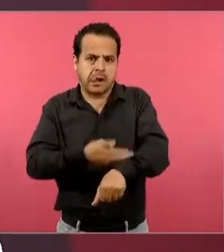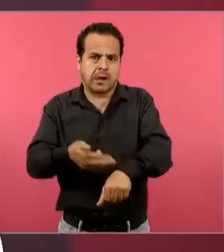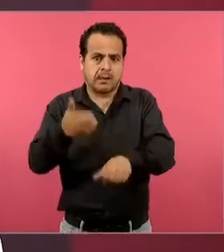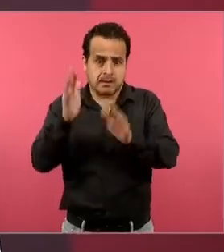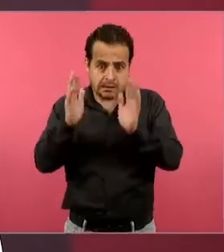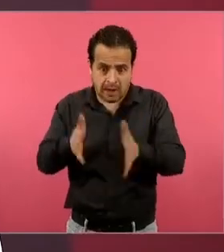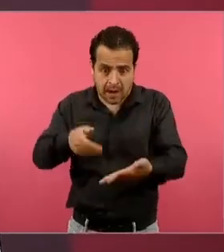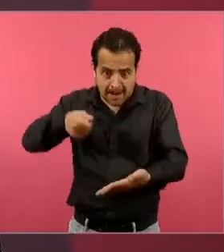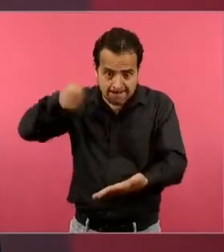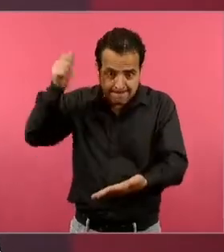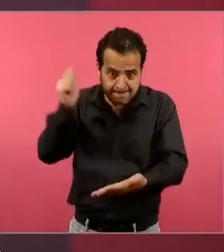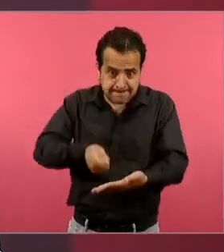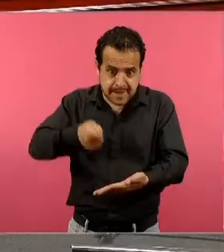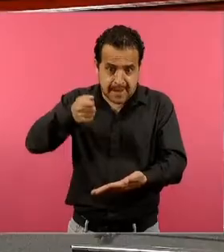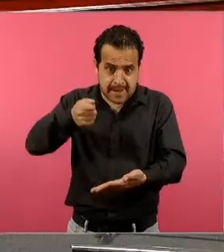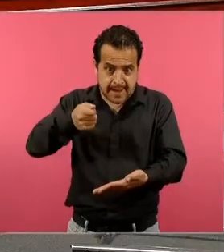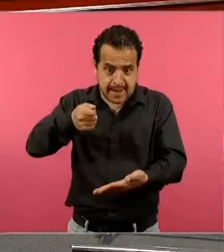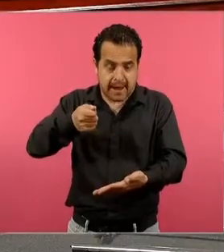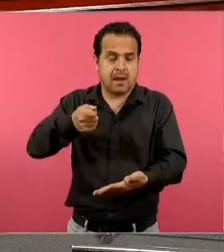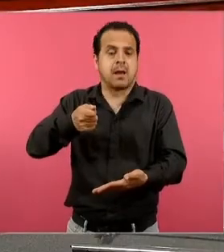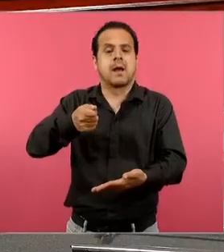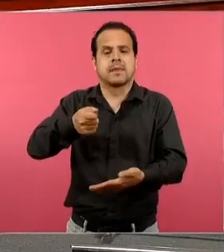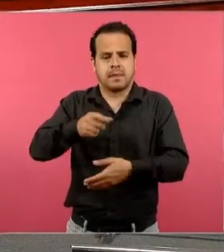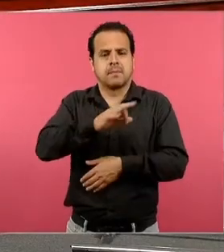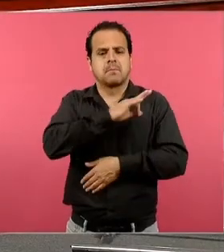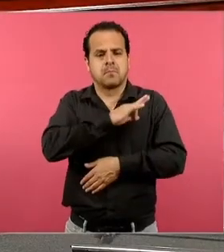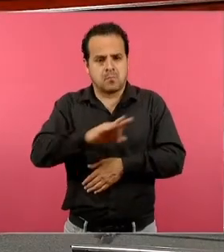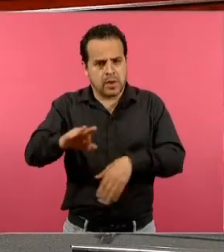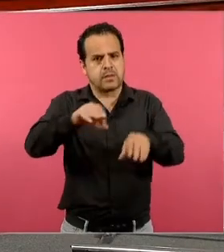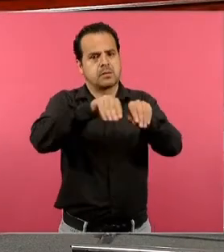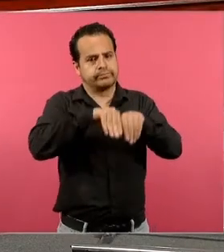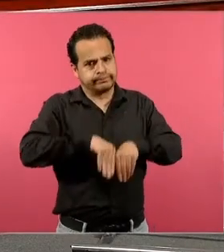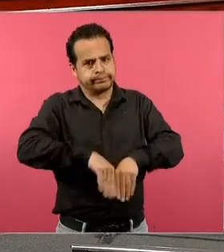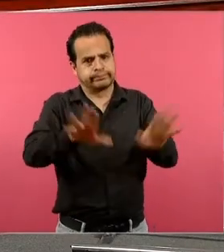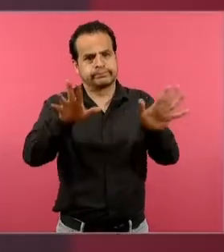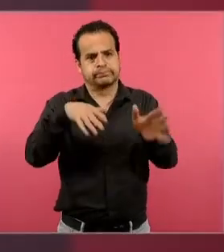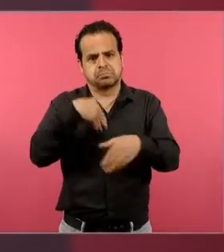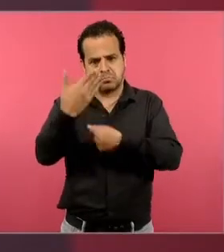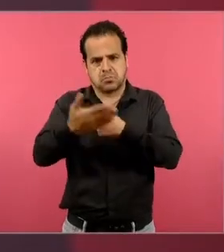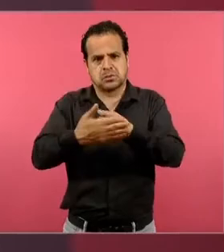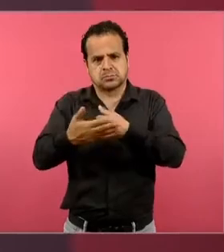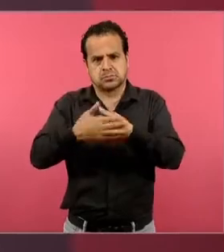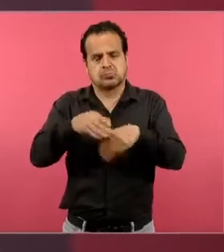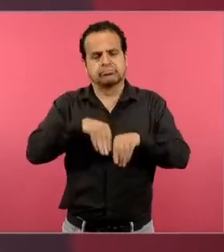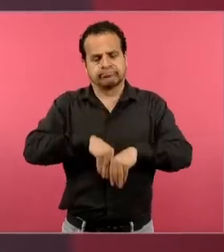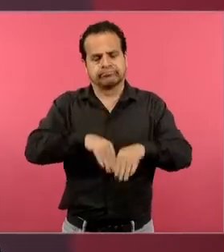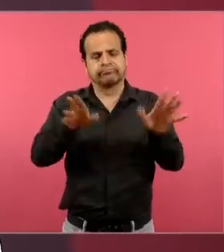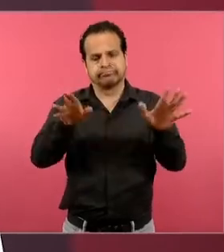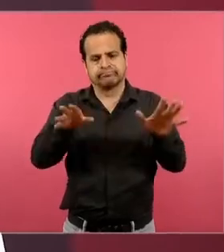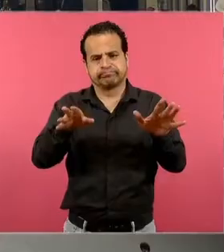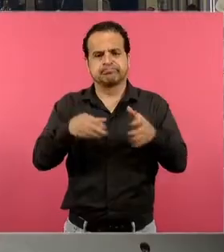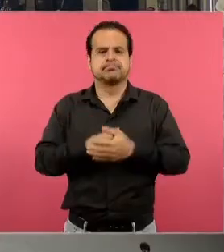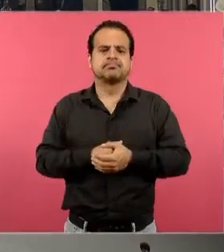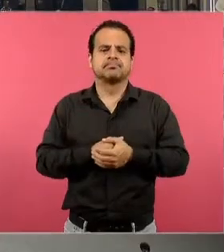se podrá cotejar perfectamente eso. Así fueron construidos. Judith Hernández.